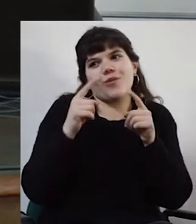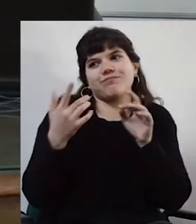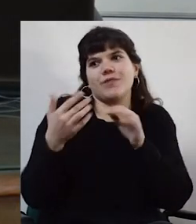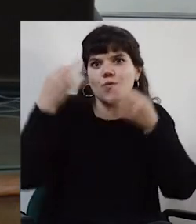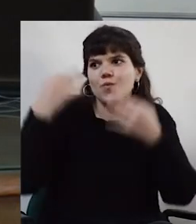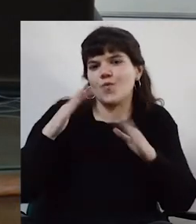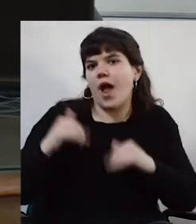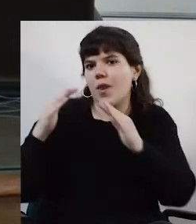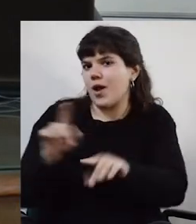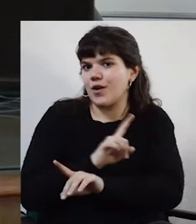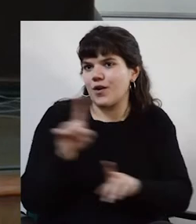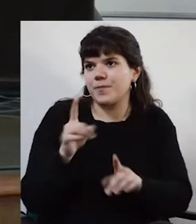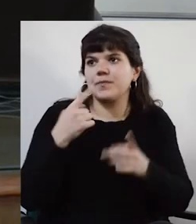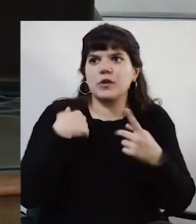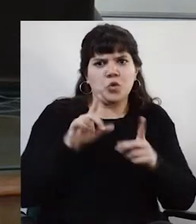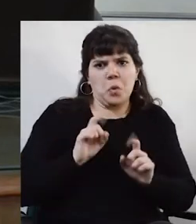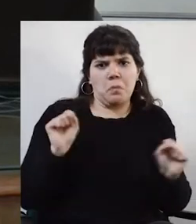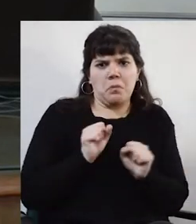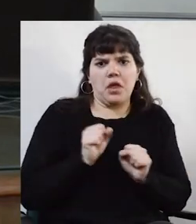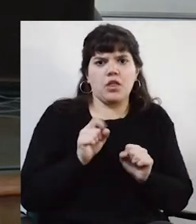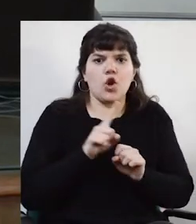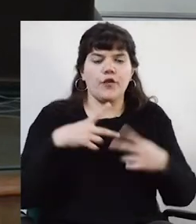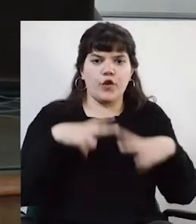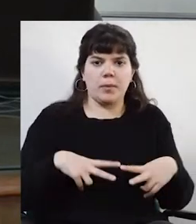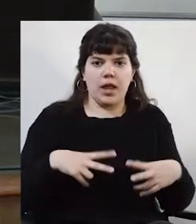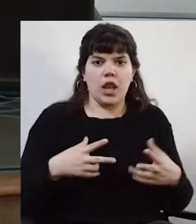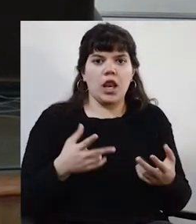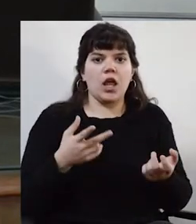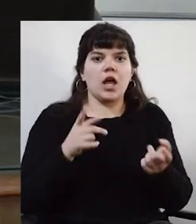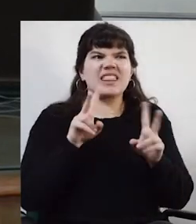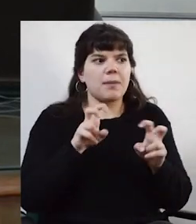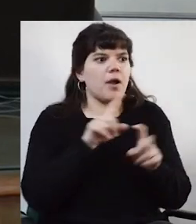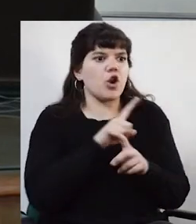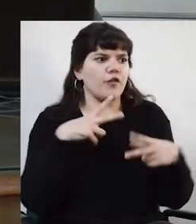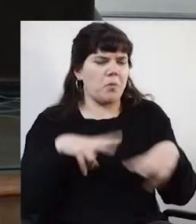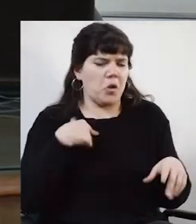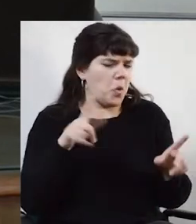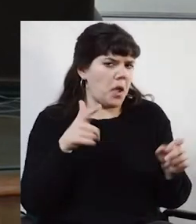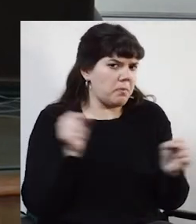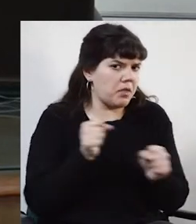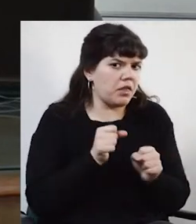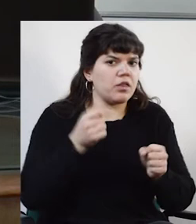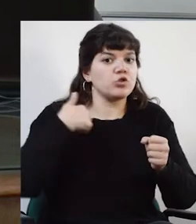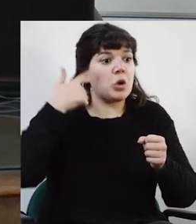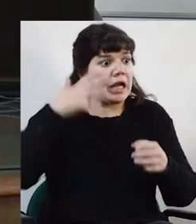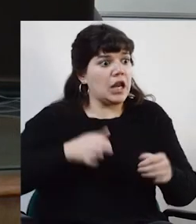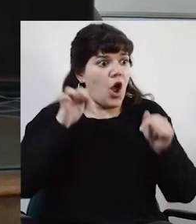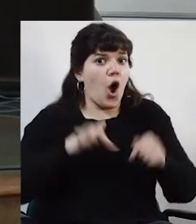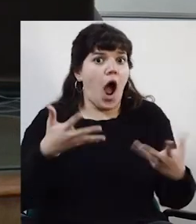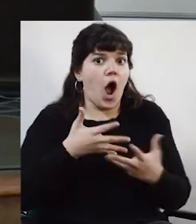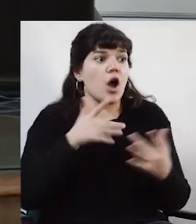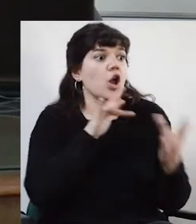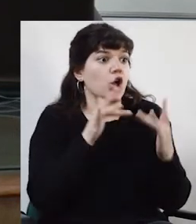Y ahí, yo tampoco le tengo miedo a lo informal, a las redes informales, creo que muchas de las redes que hoy funcionan en la